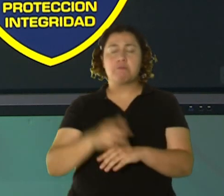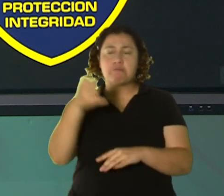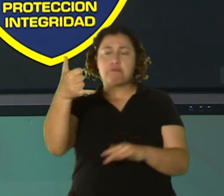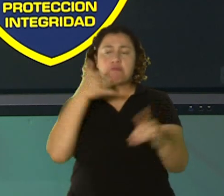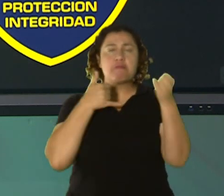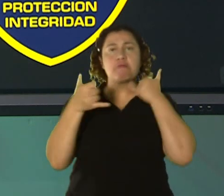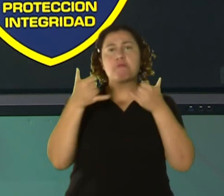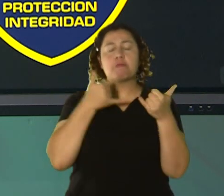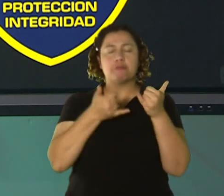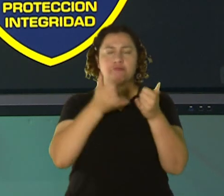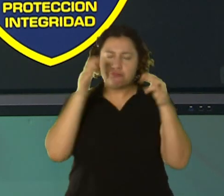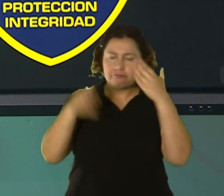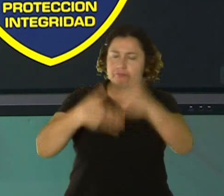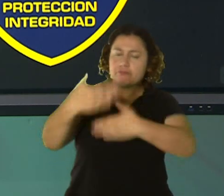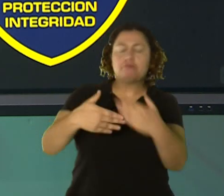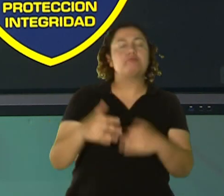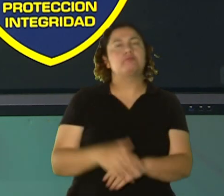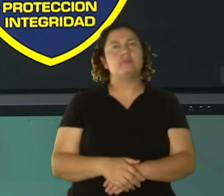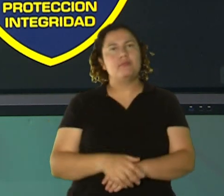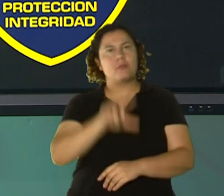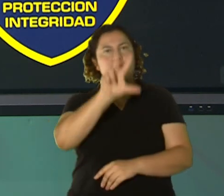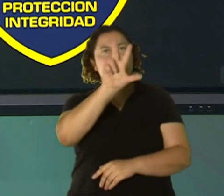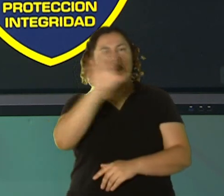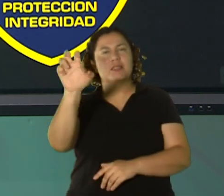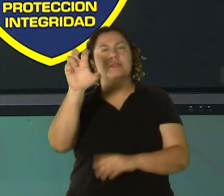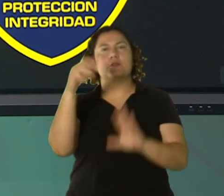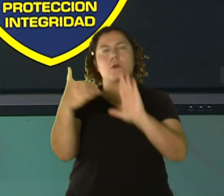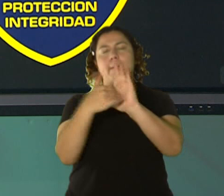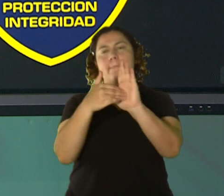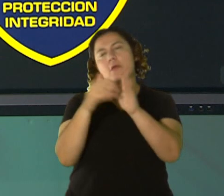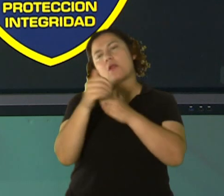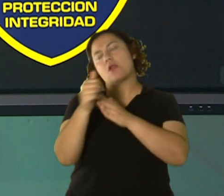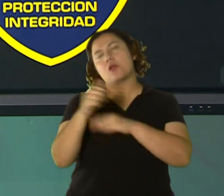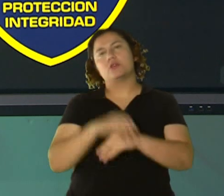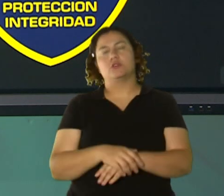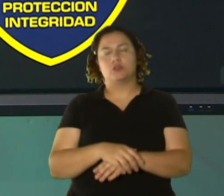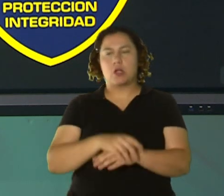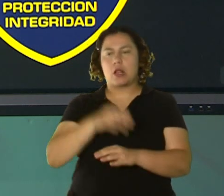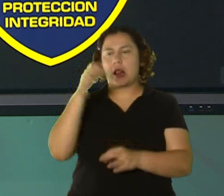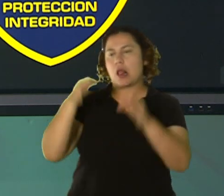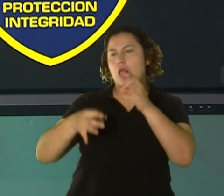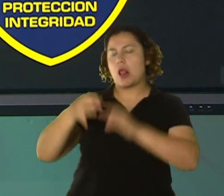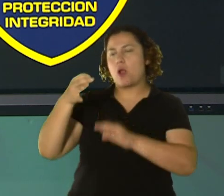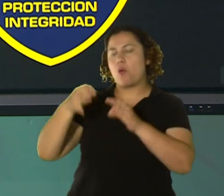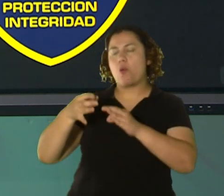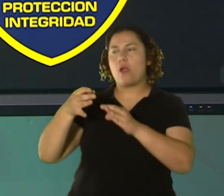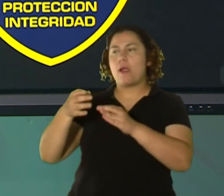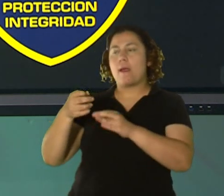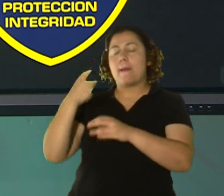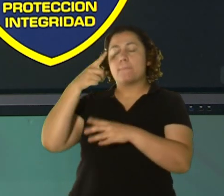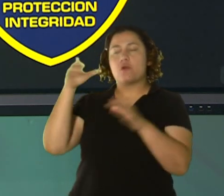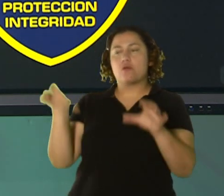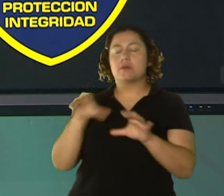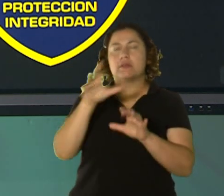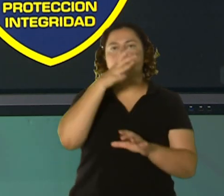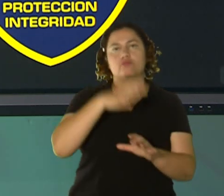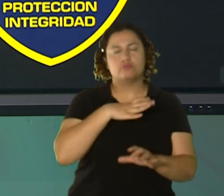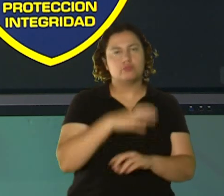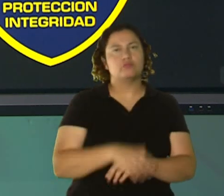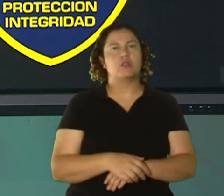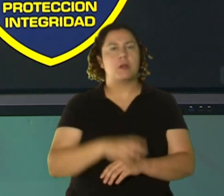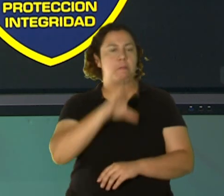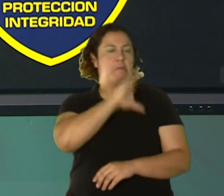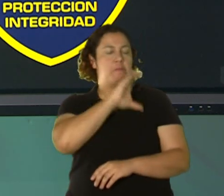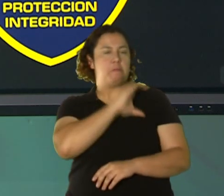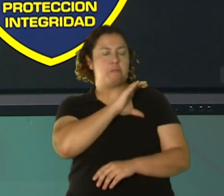Y se extraditan. 300 mil dólares de fianza. Le puso un juez por lo que hizo este individuo a una dama. Y el negociado de la Policía de Puerto